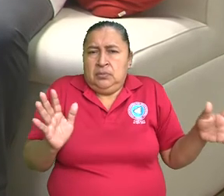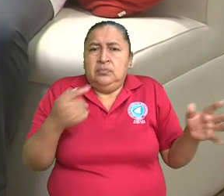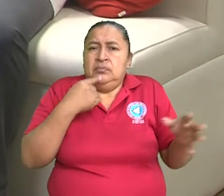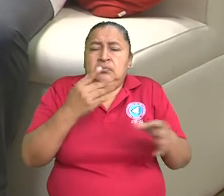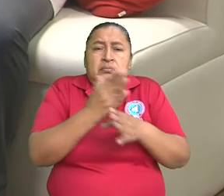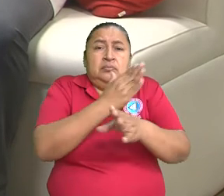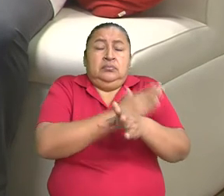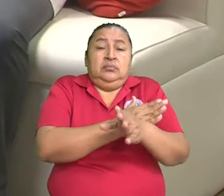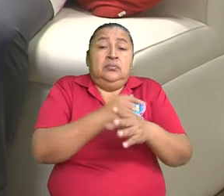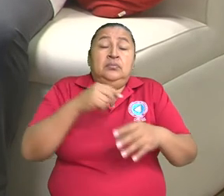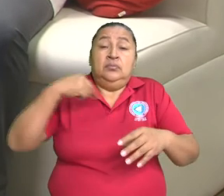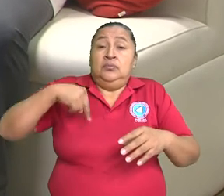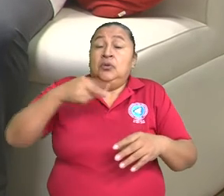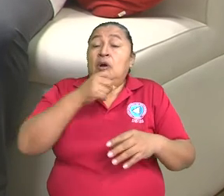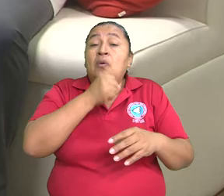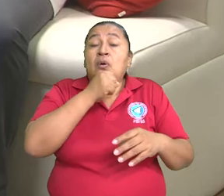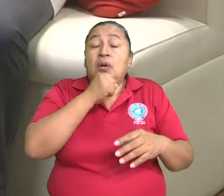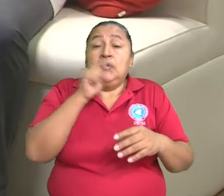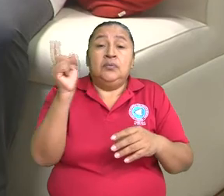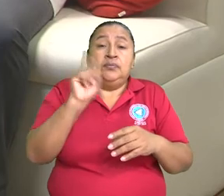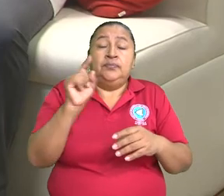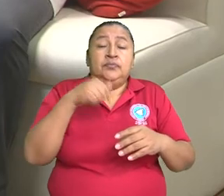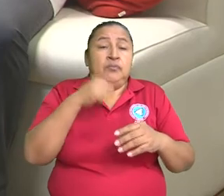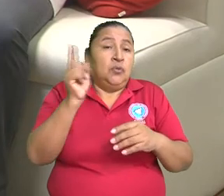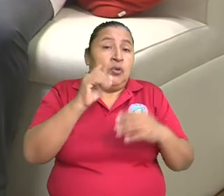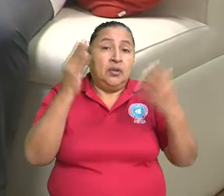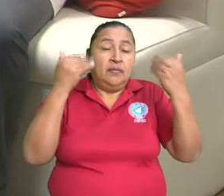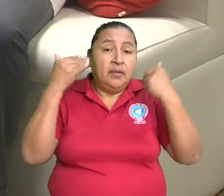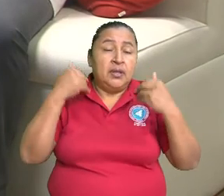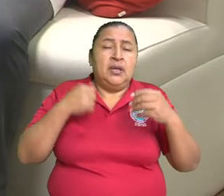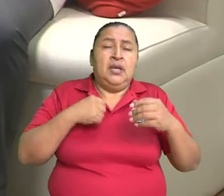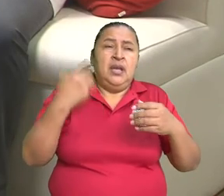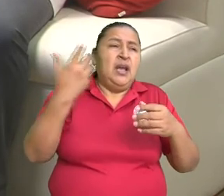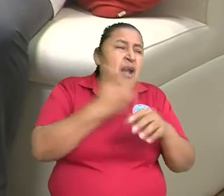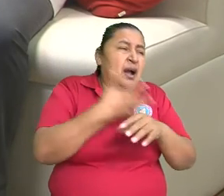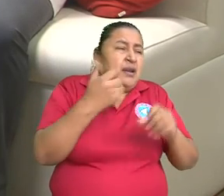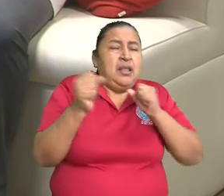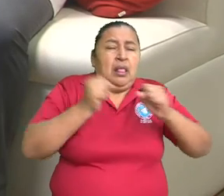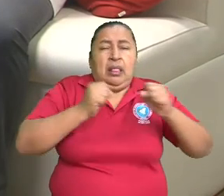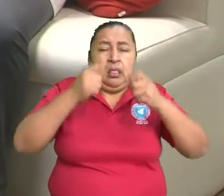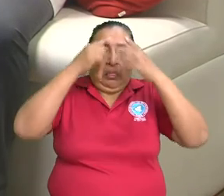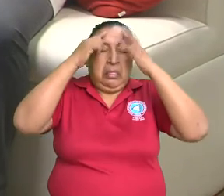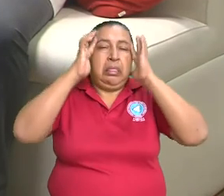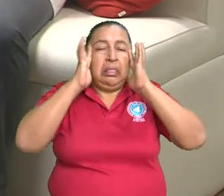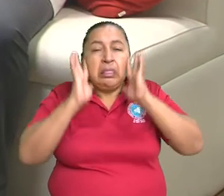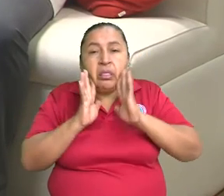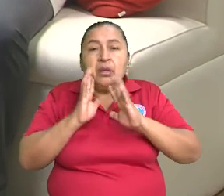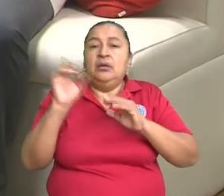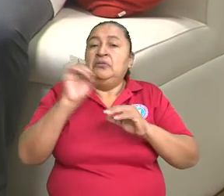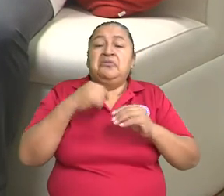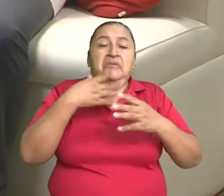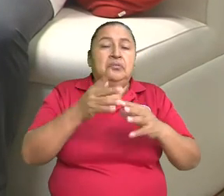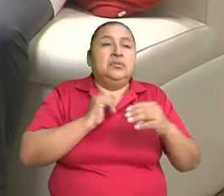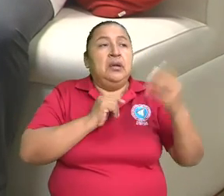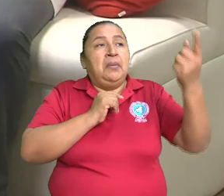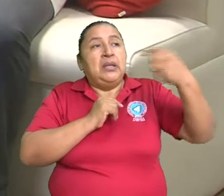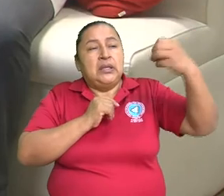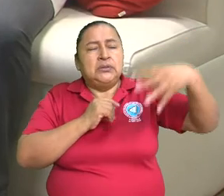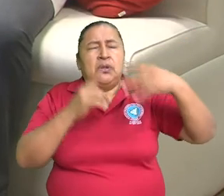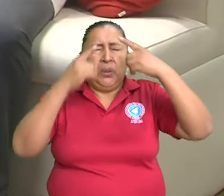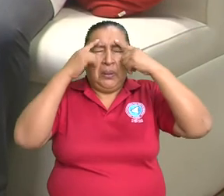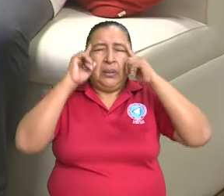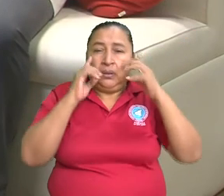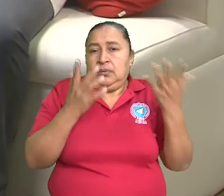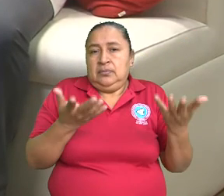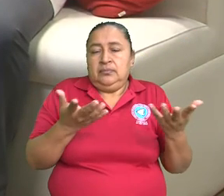nuestros abuelos, no te bañes agitados, no abras la refri caliente. Que venir el sol. Exactamente.